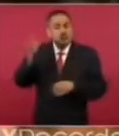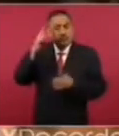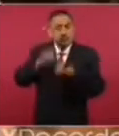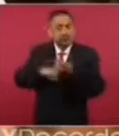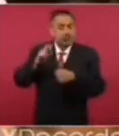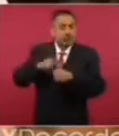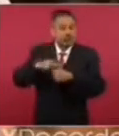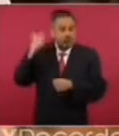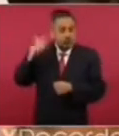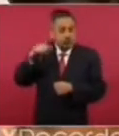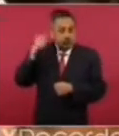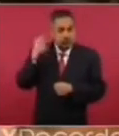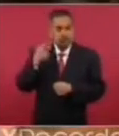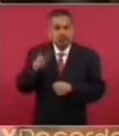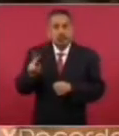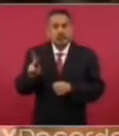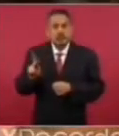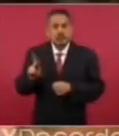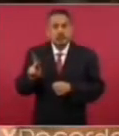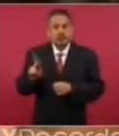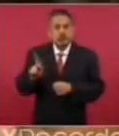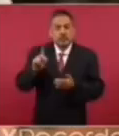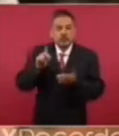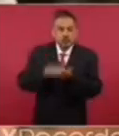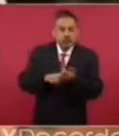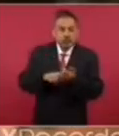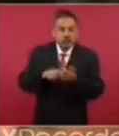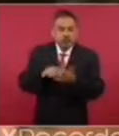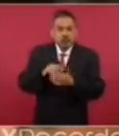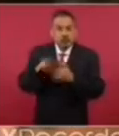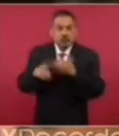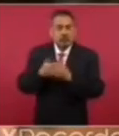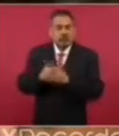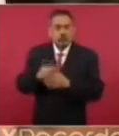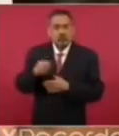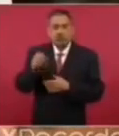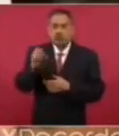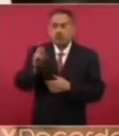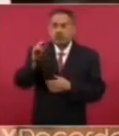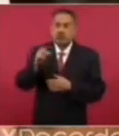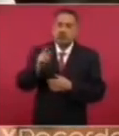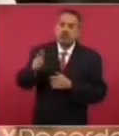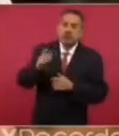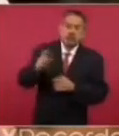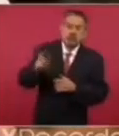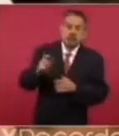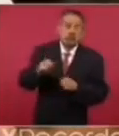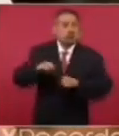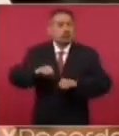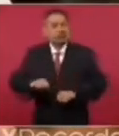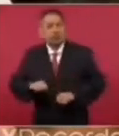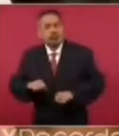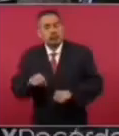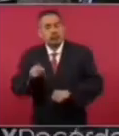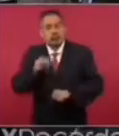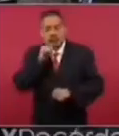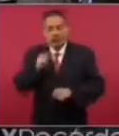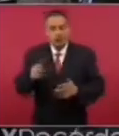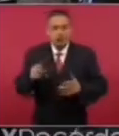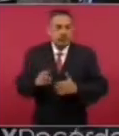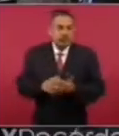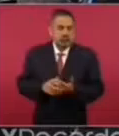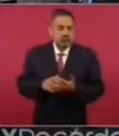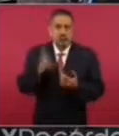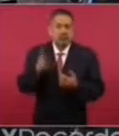Guadalajara, pero, pues, todo es como la ONU, tú das dinero y te posicionan como un buen país, ¿no? Algo